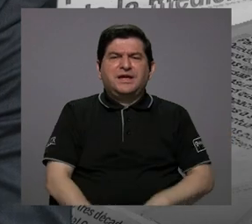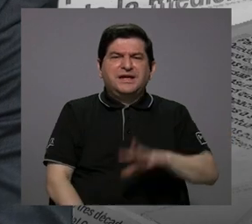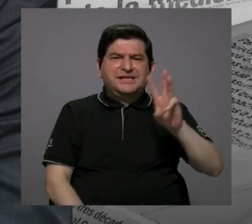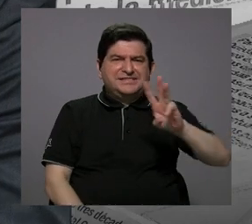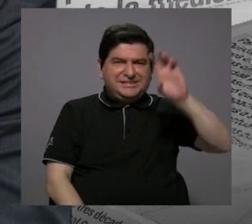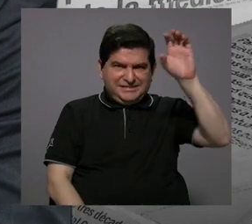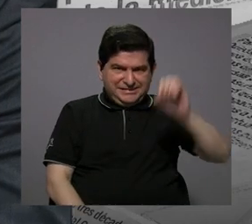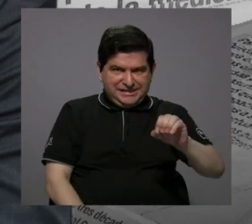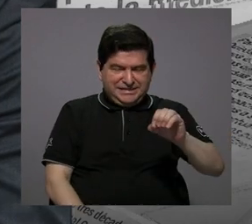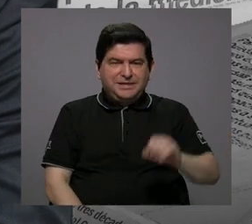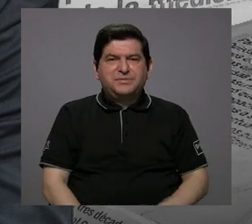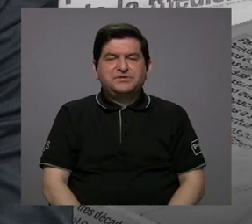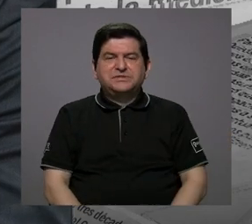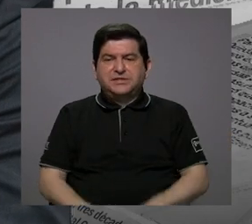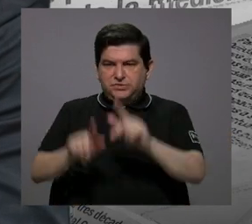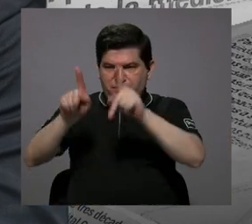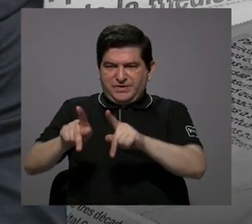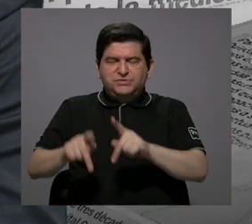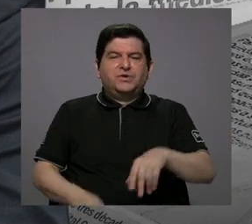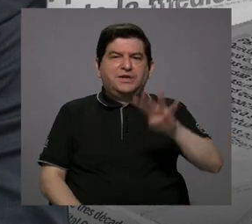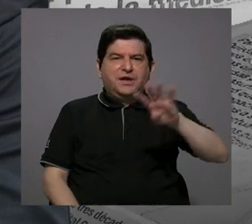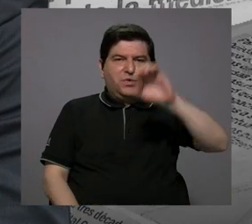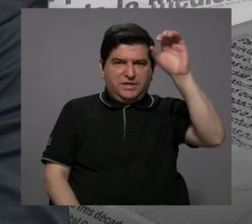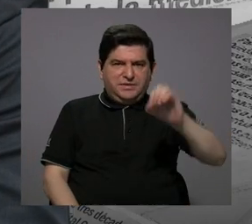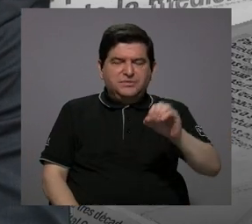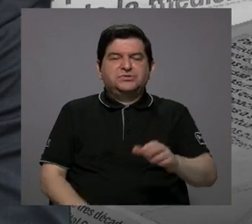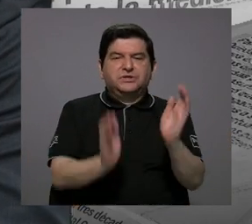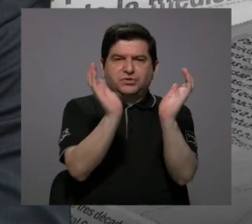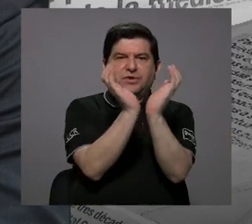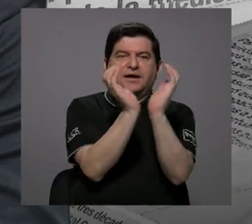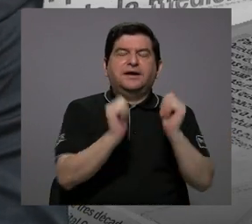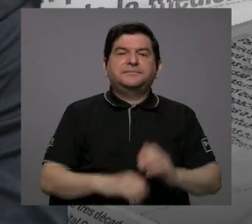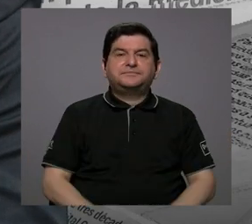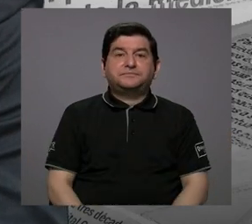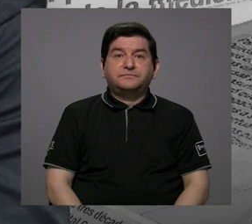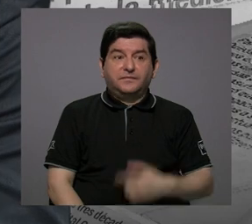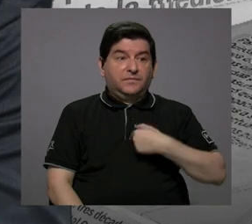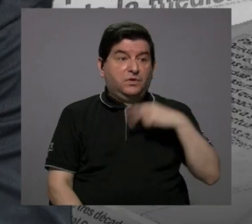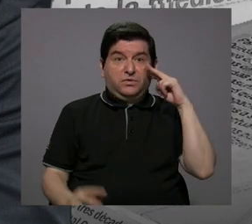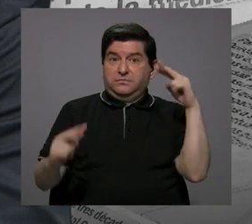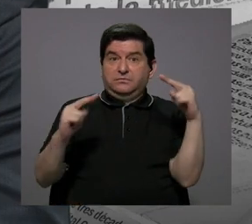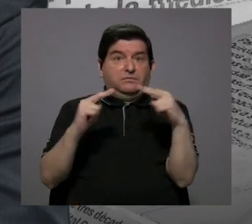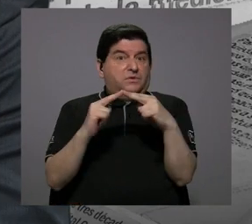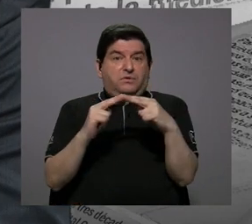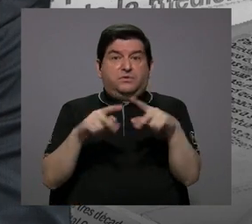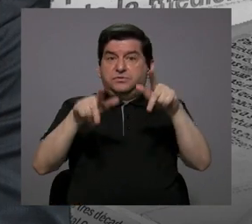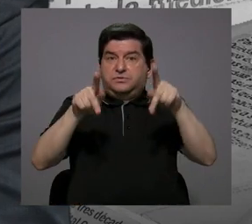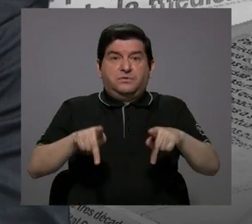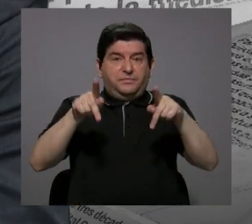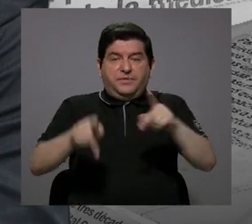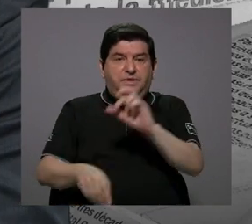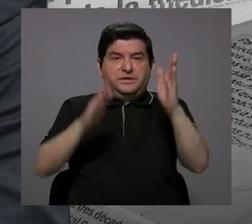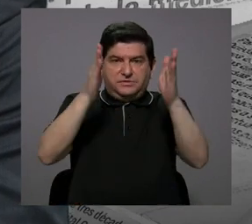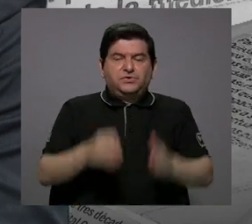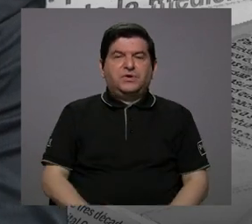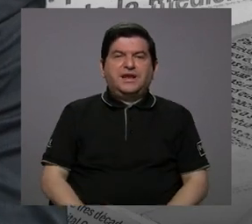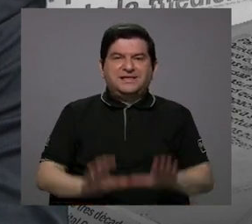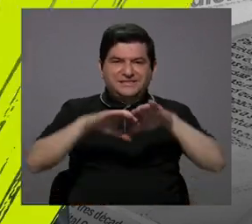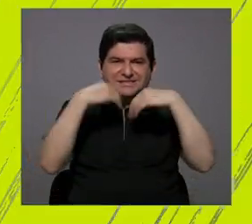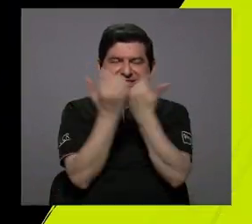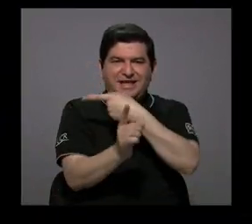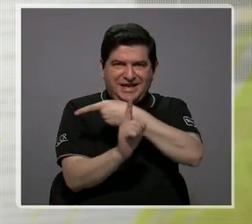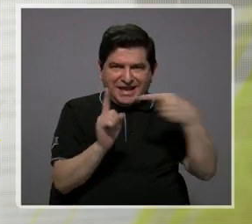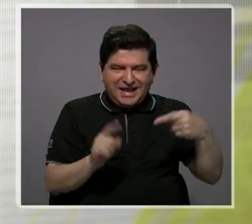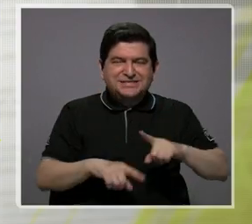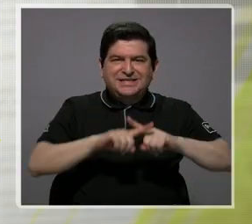60%, el asegurado un 40% de la caja. Bueno, yo no conozco a algún costarricense, clase media, que